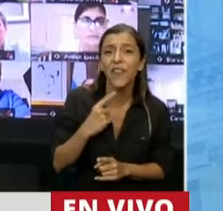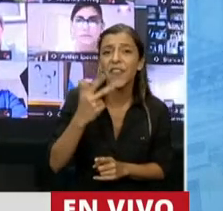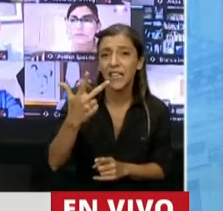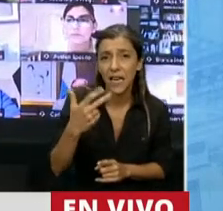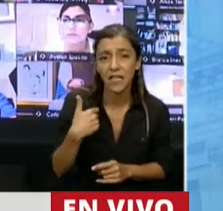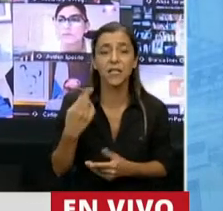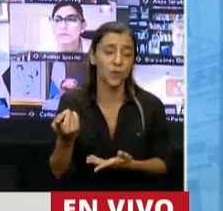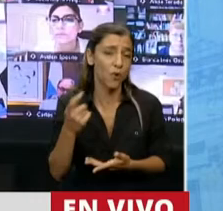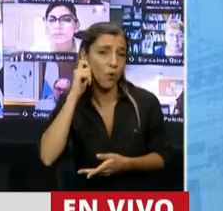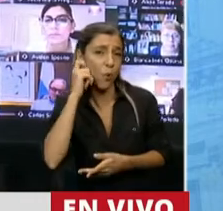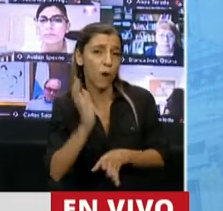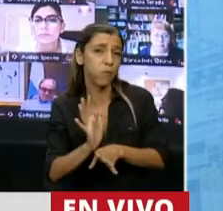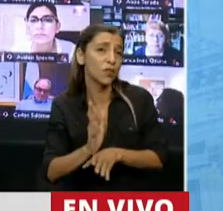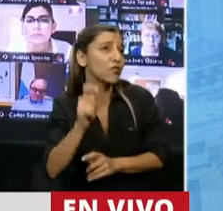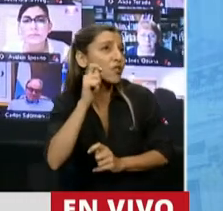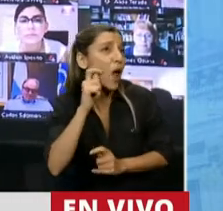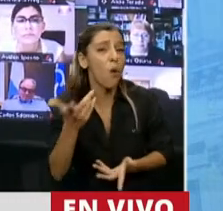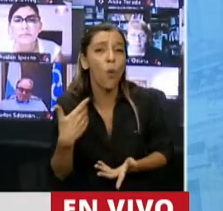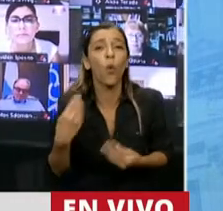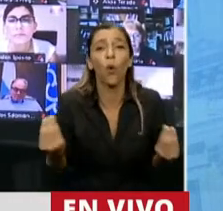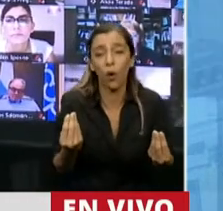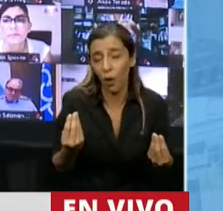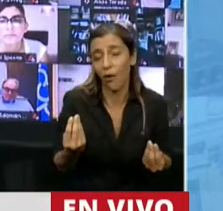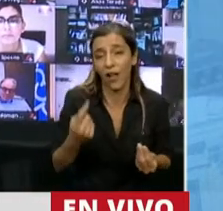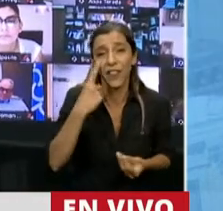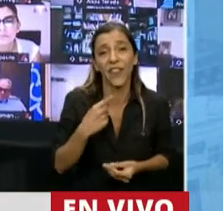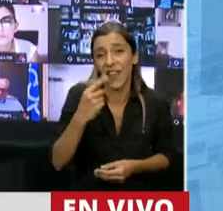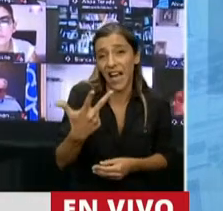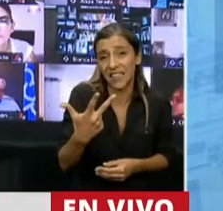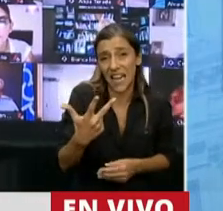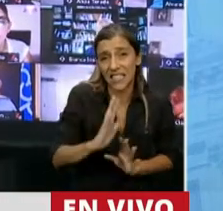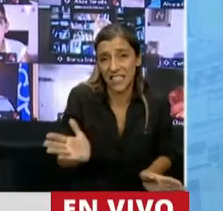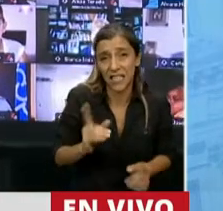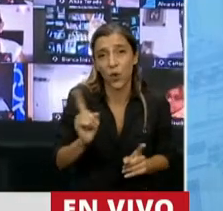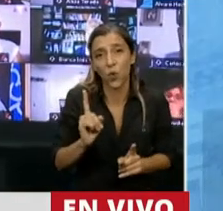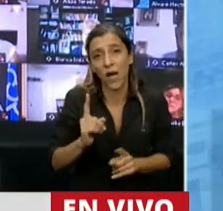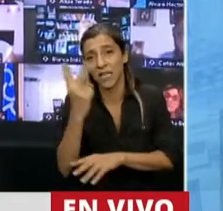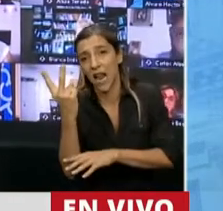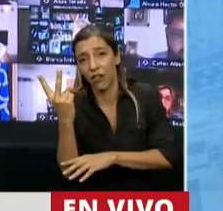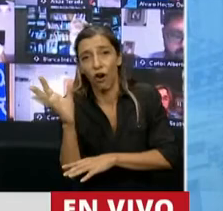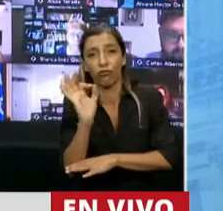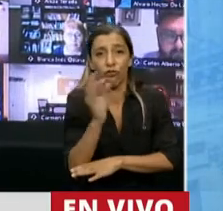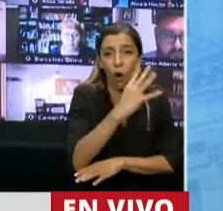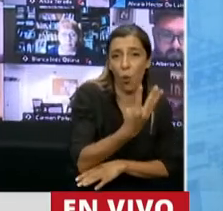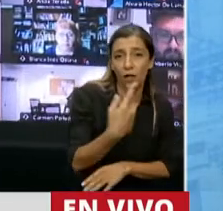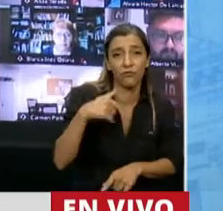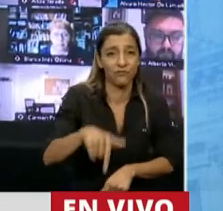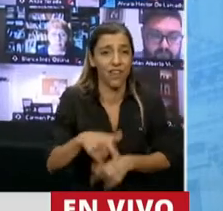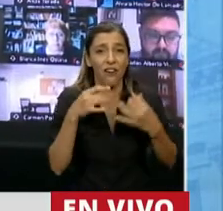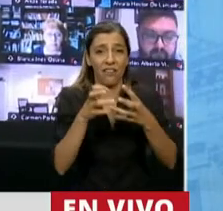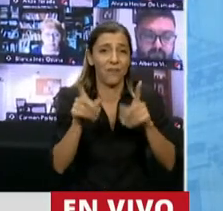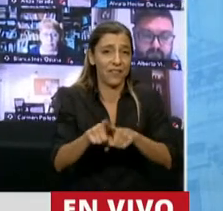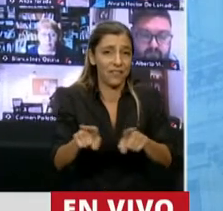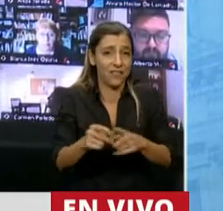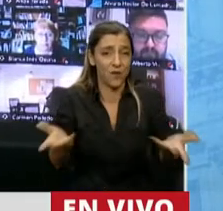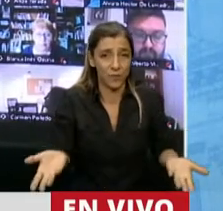3, no te saludé el 4 a la 1 de la mañana. Entonces yo digo, están esmerilando algo que tendría que ser esencial, el principio